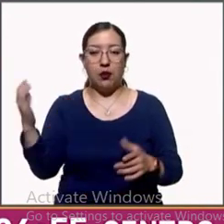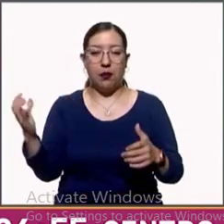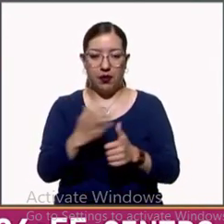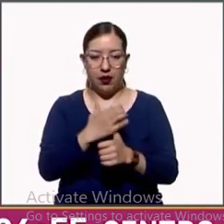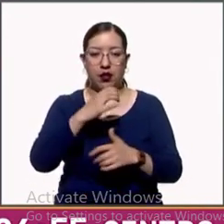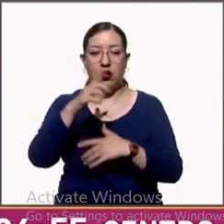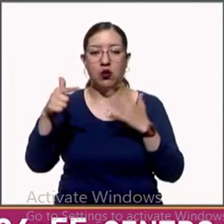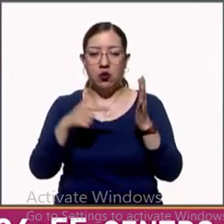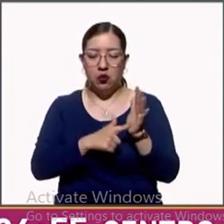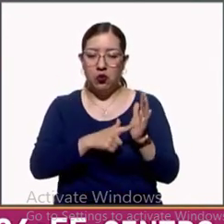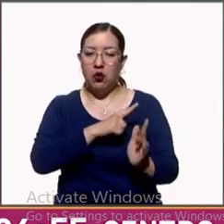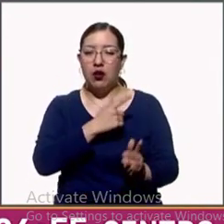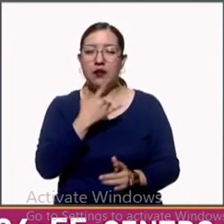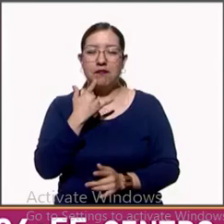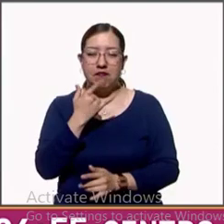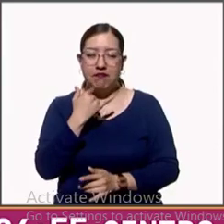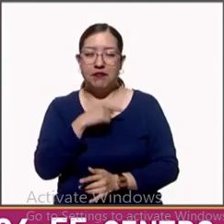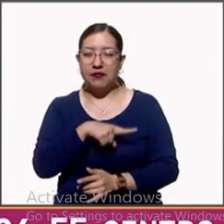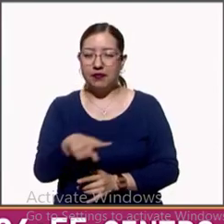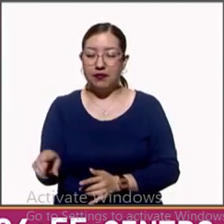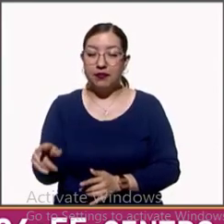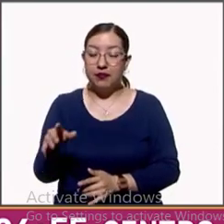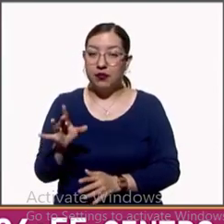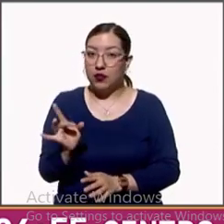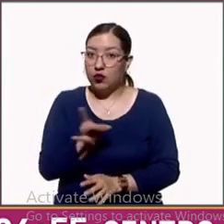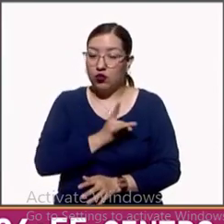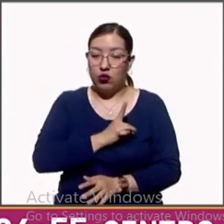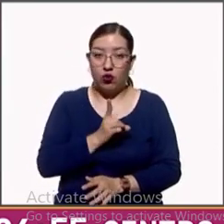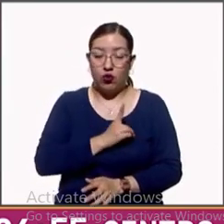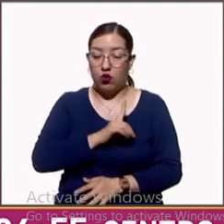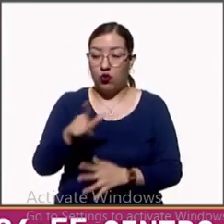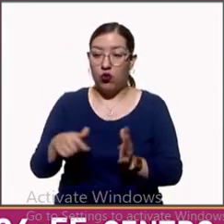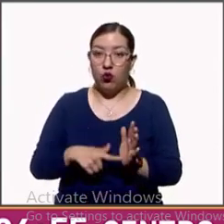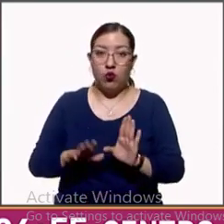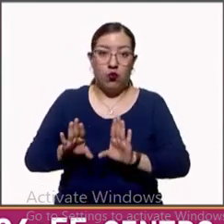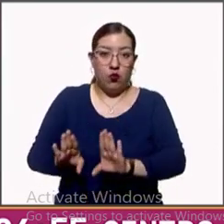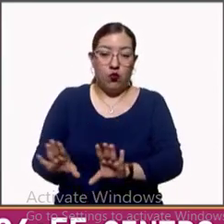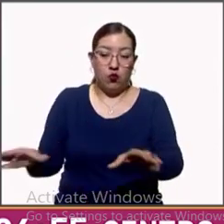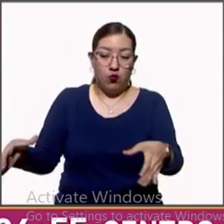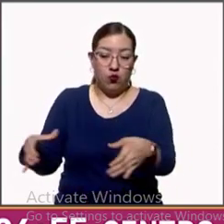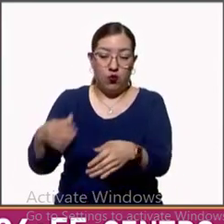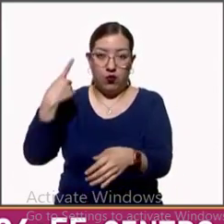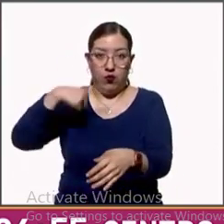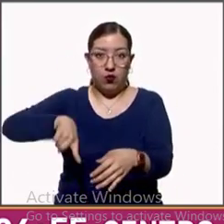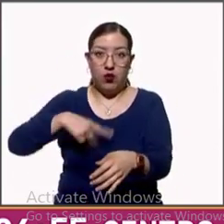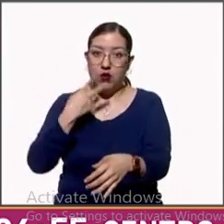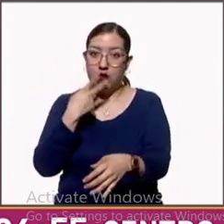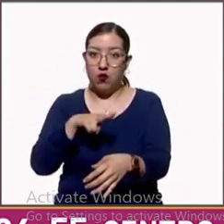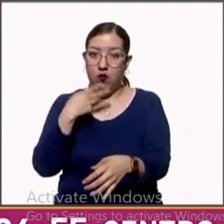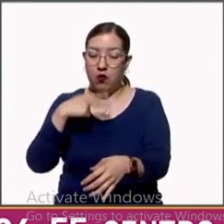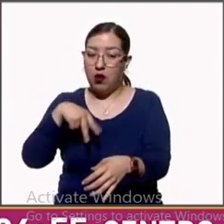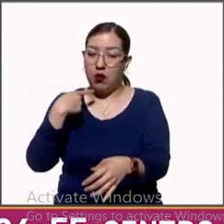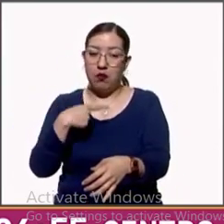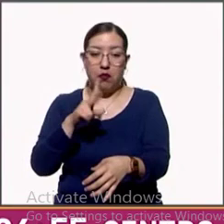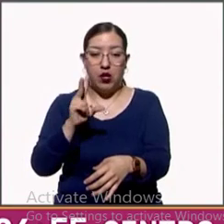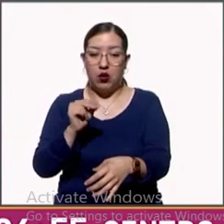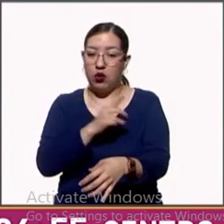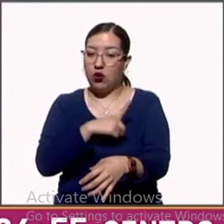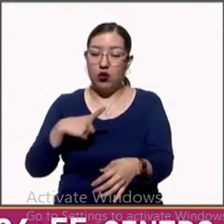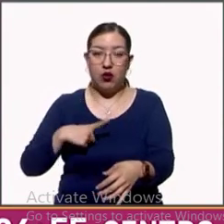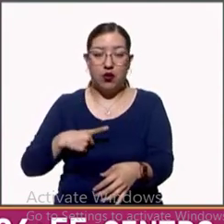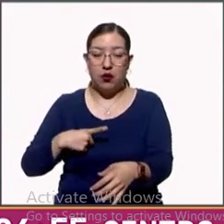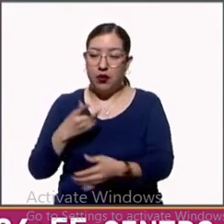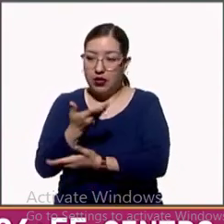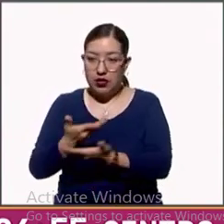lugares de entretenimiento se mantengan las zonas exclusivas para fumar, pero que ya no se ofrezca ningún servicio de alimentos o